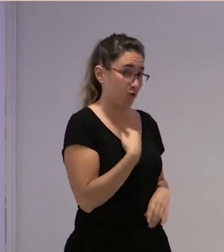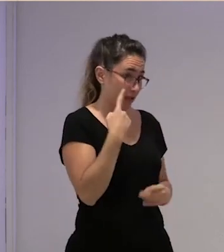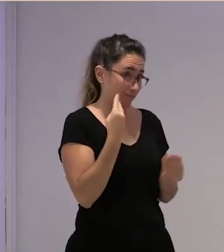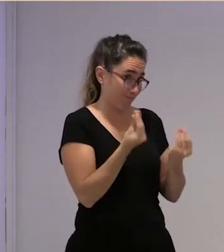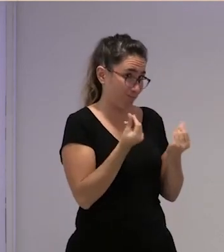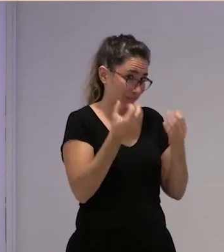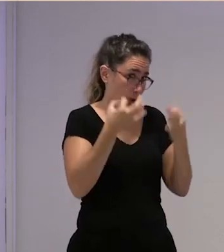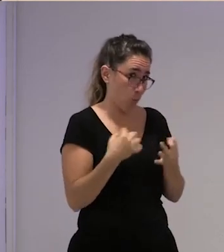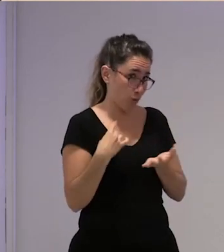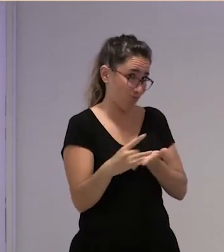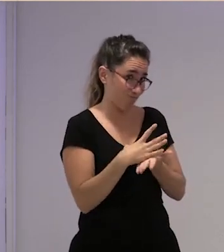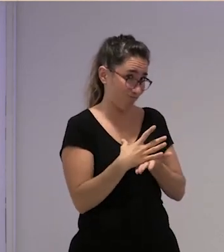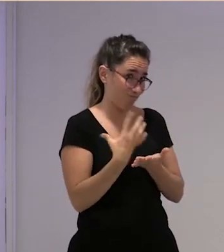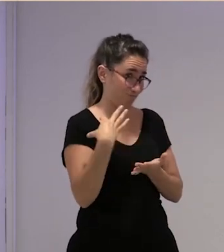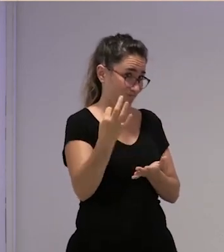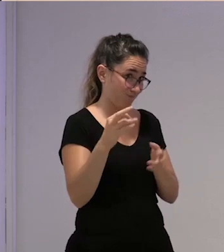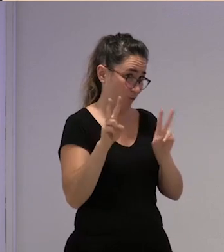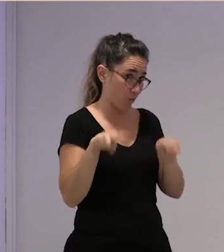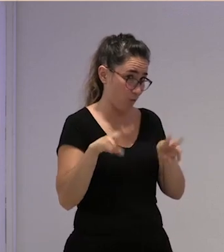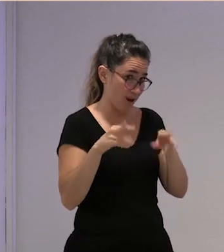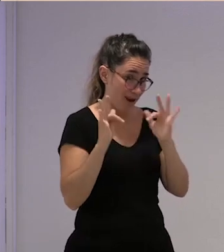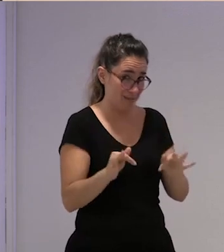¿qué haces lo que ya no venís?